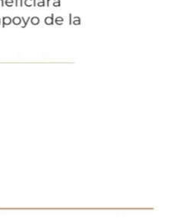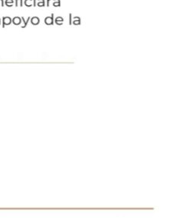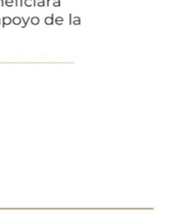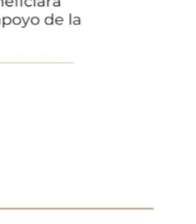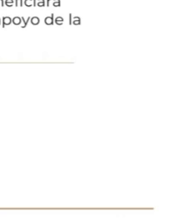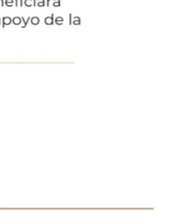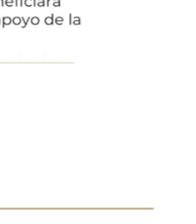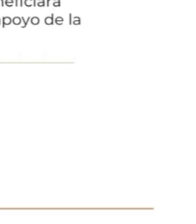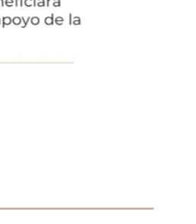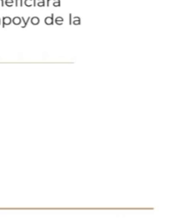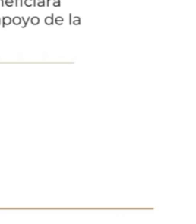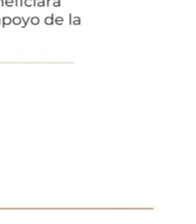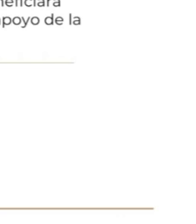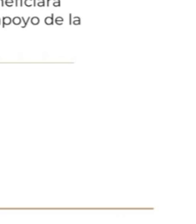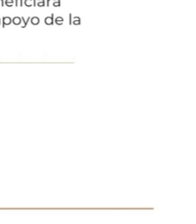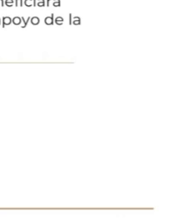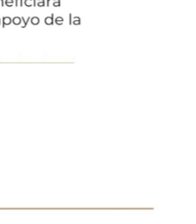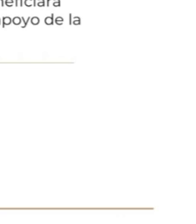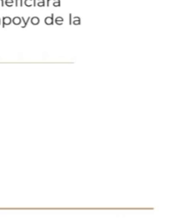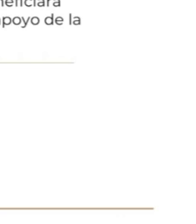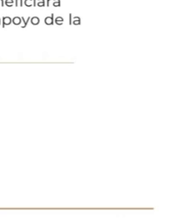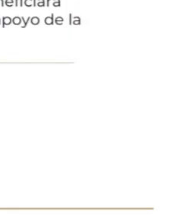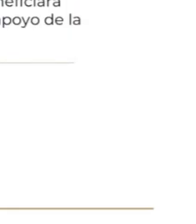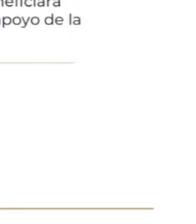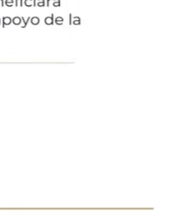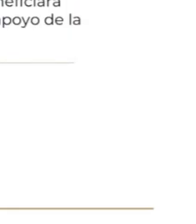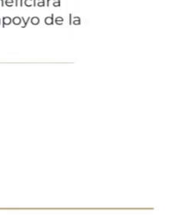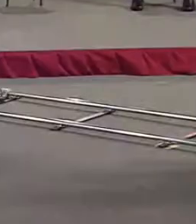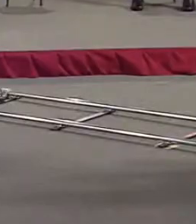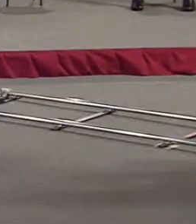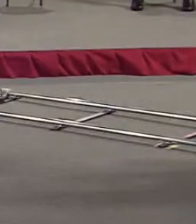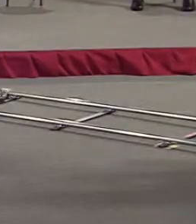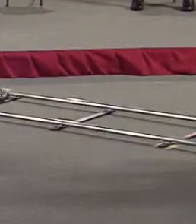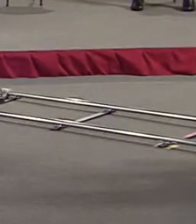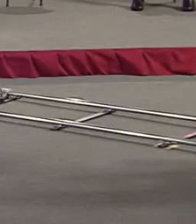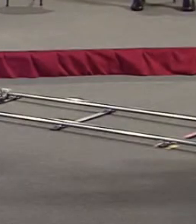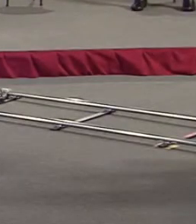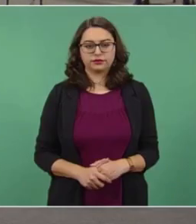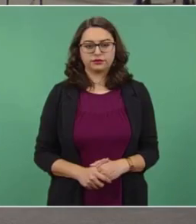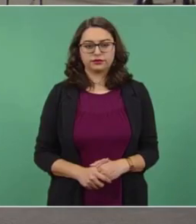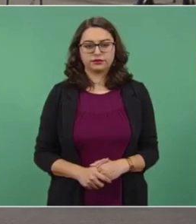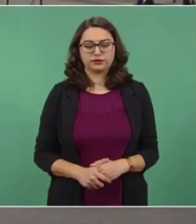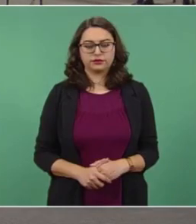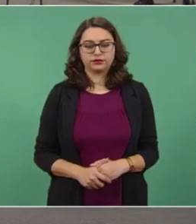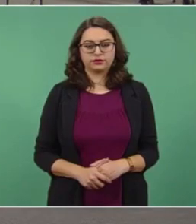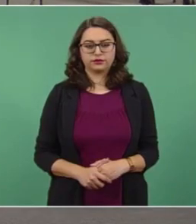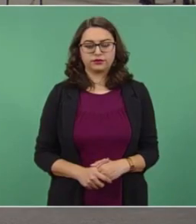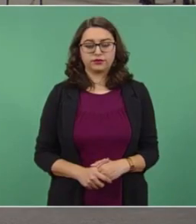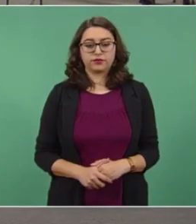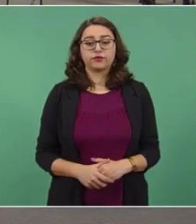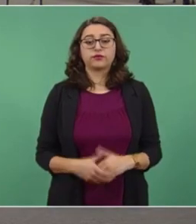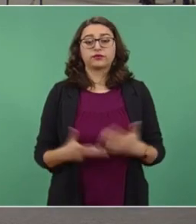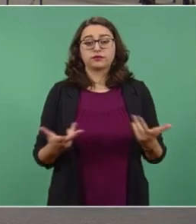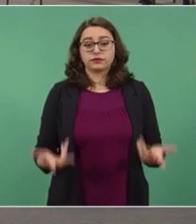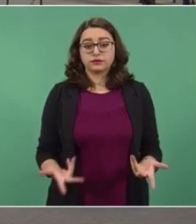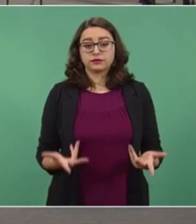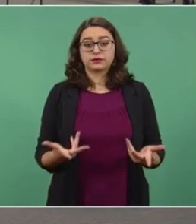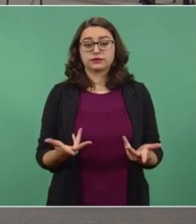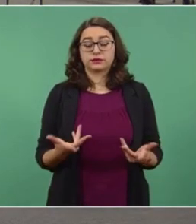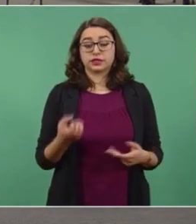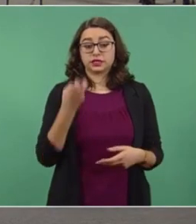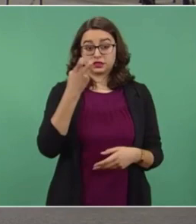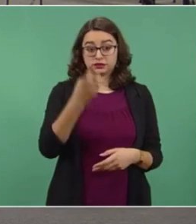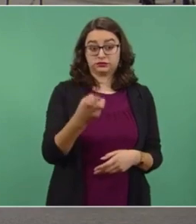hogares, escuelas, edificios, pozos de riego, núcleos rurales, entre otros. La generación distribuida son estos